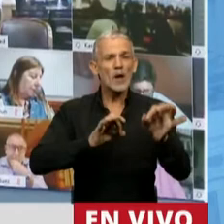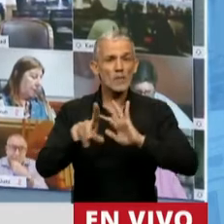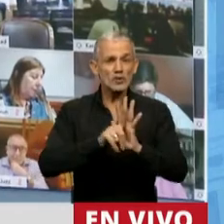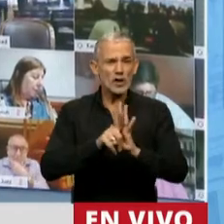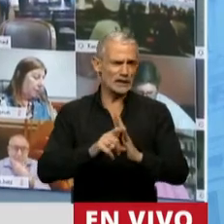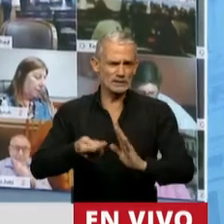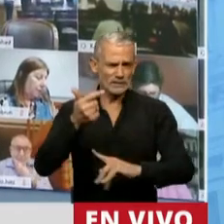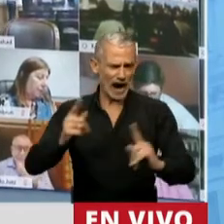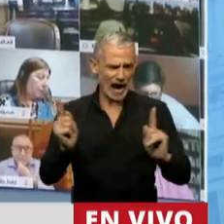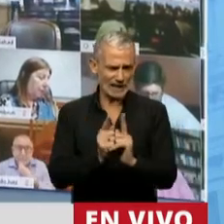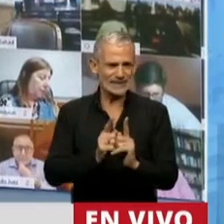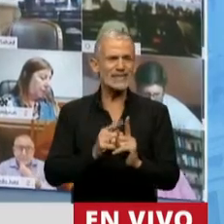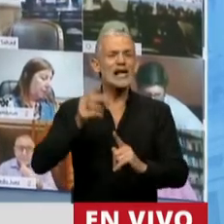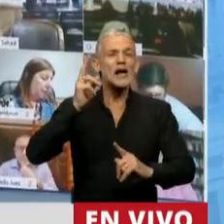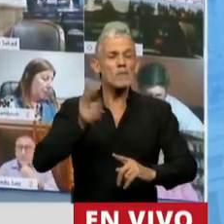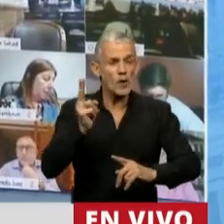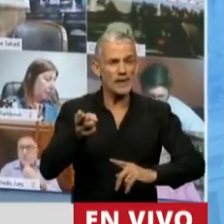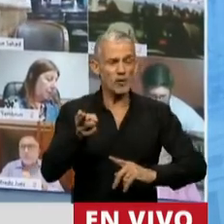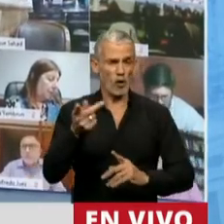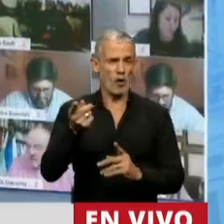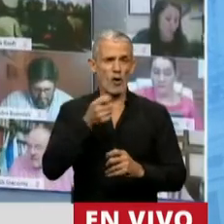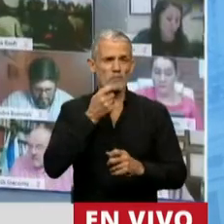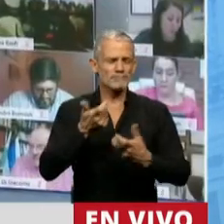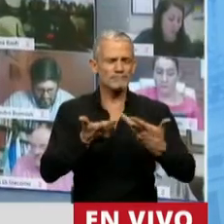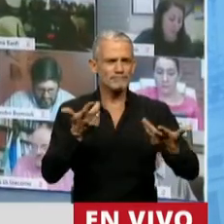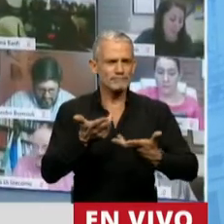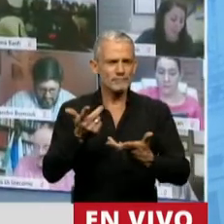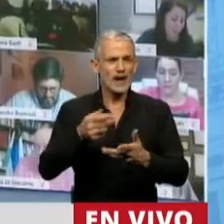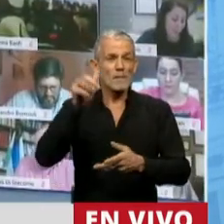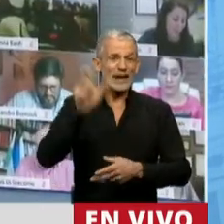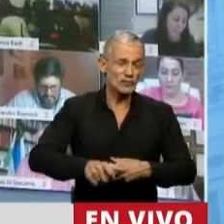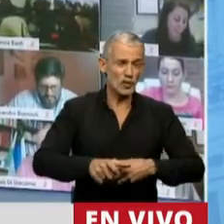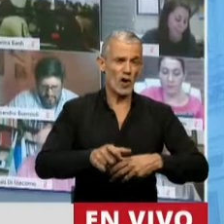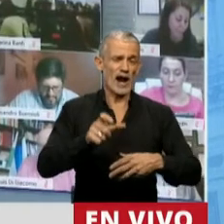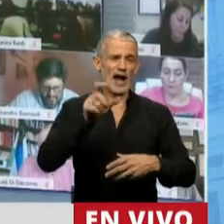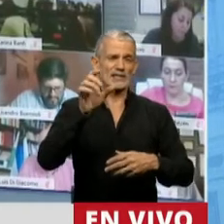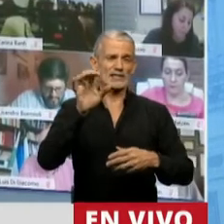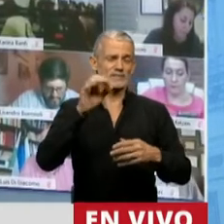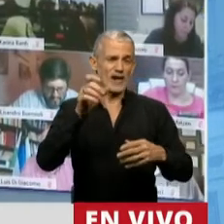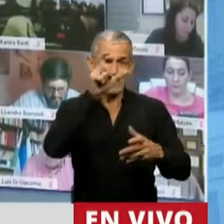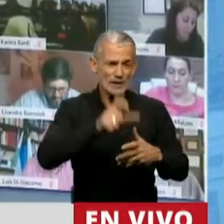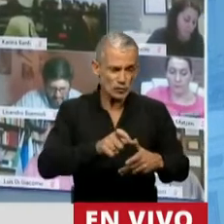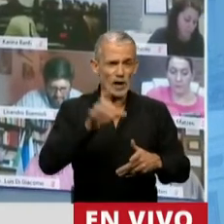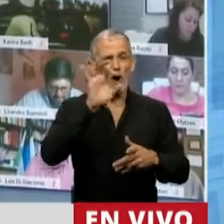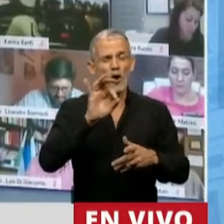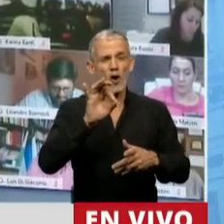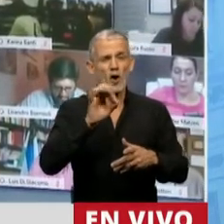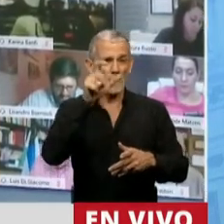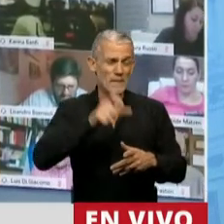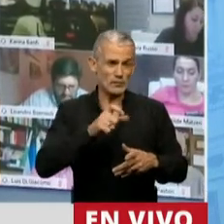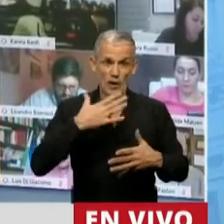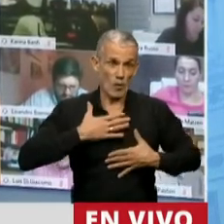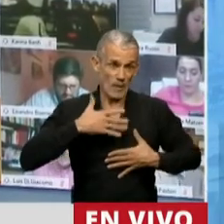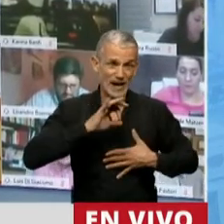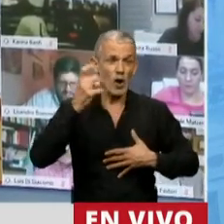es muy sencillo. Le prohíbe a personas físicas, perdón, personas